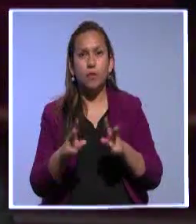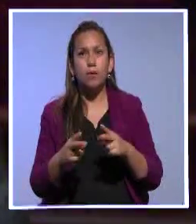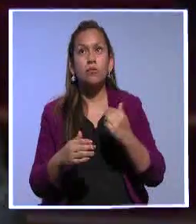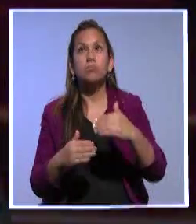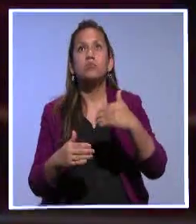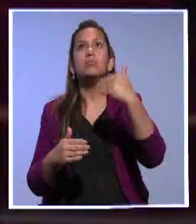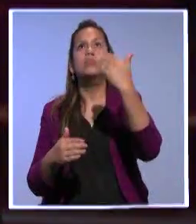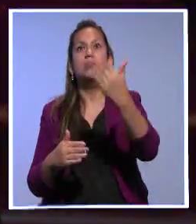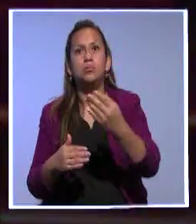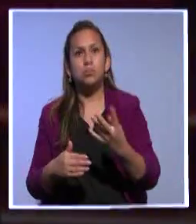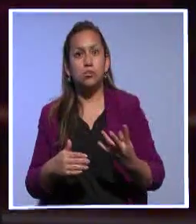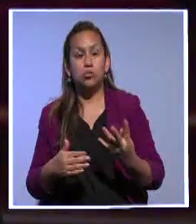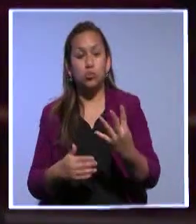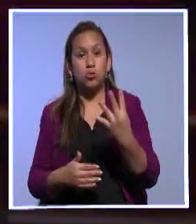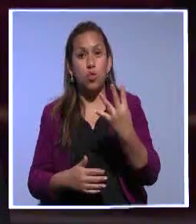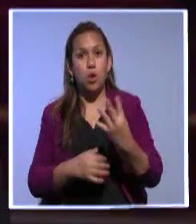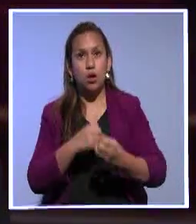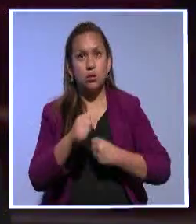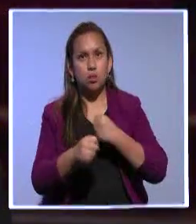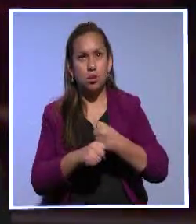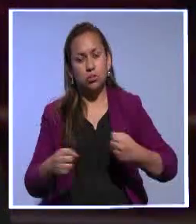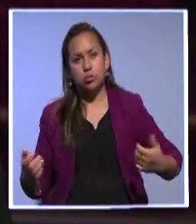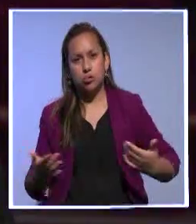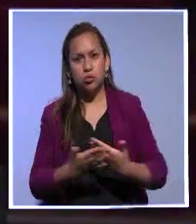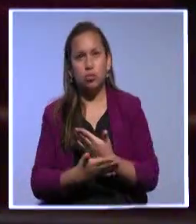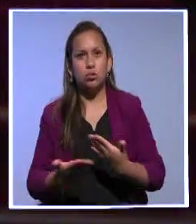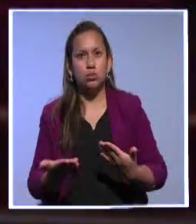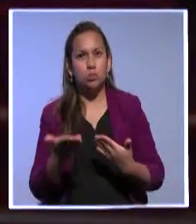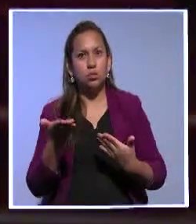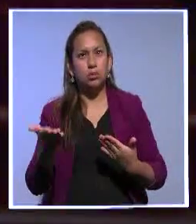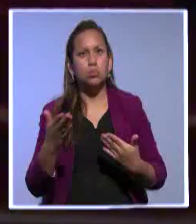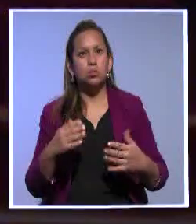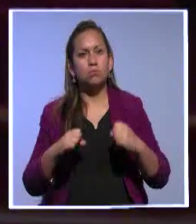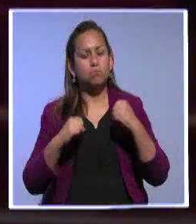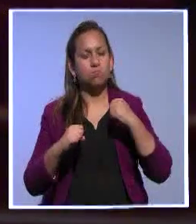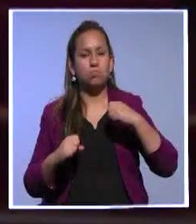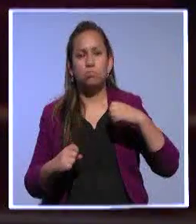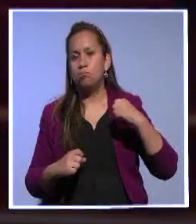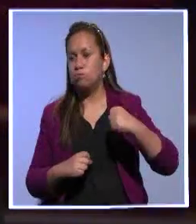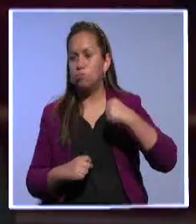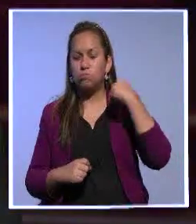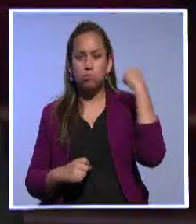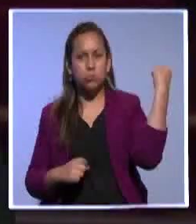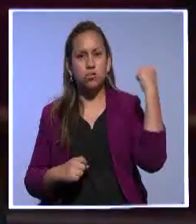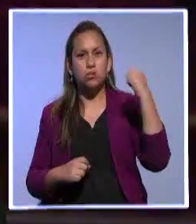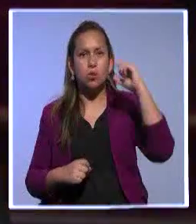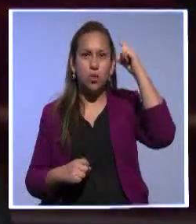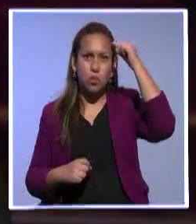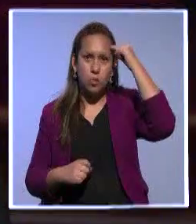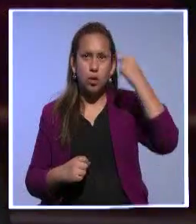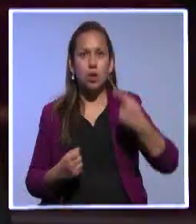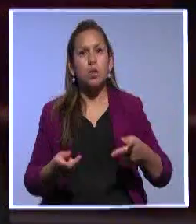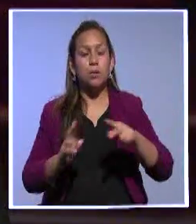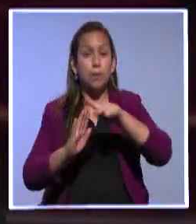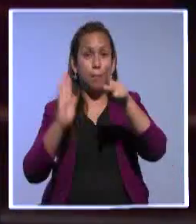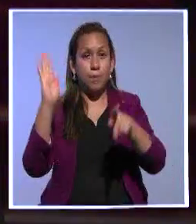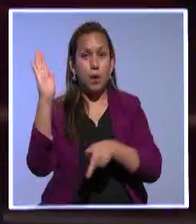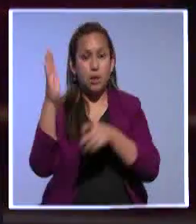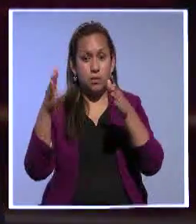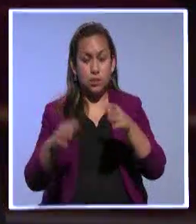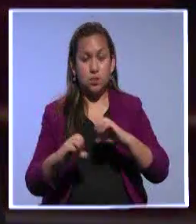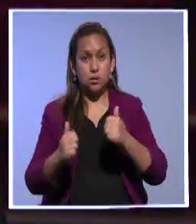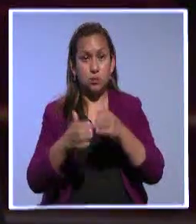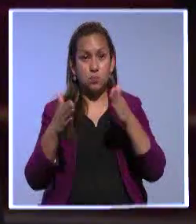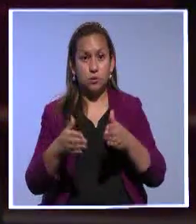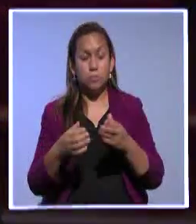van a ser los nuevos cuatro años de la Revolución Ciudadana, yo tengo plena confianza de que lograremos tener tanto el Ejecutivo como una mayoría parlamentaria. Además,